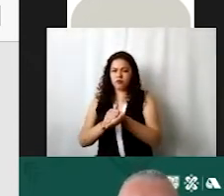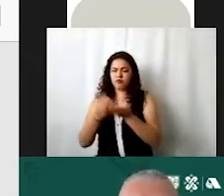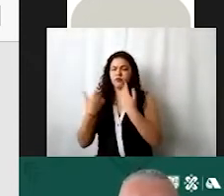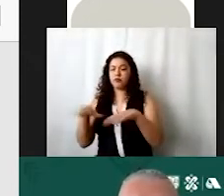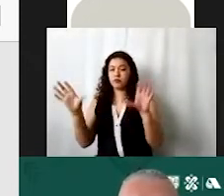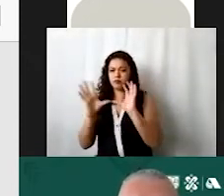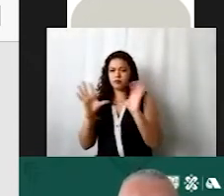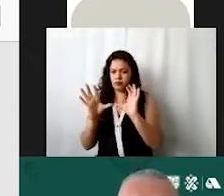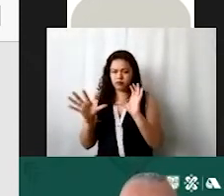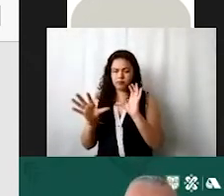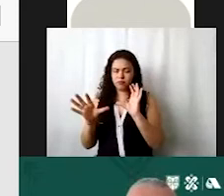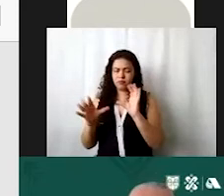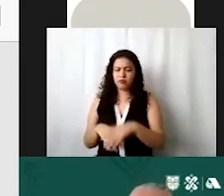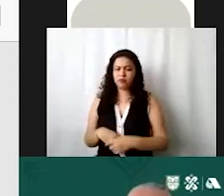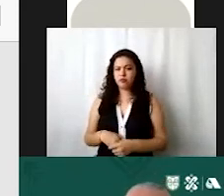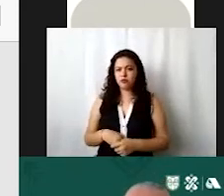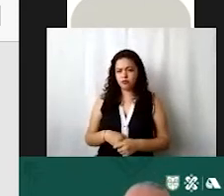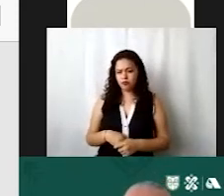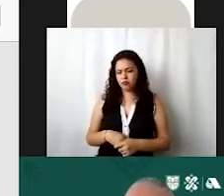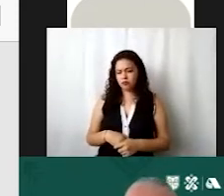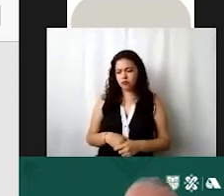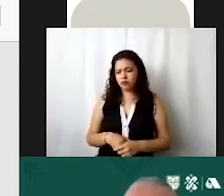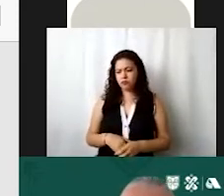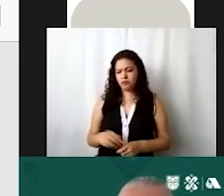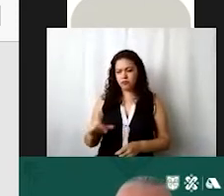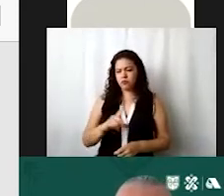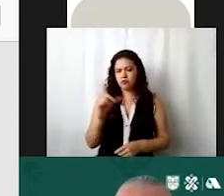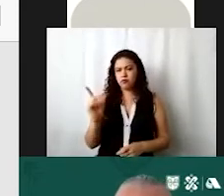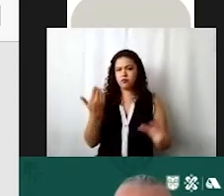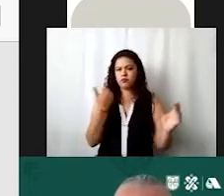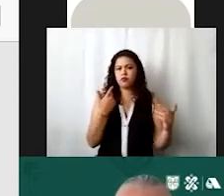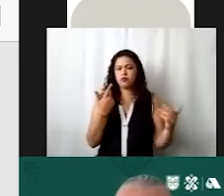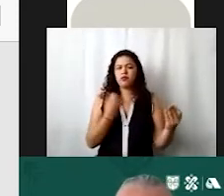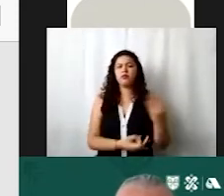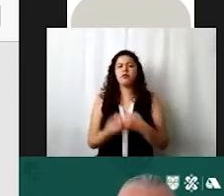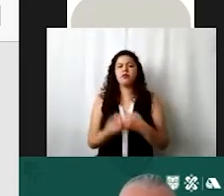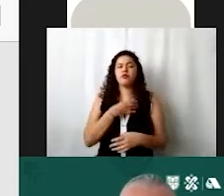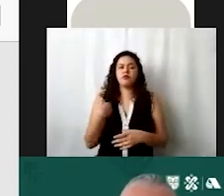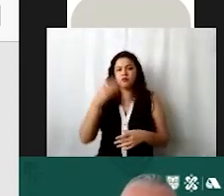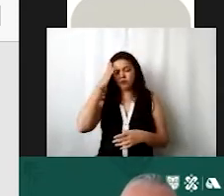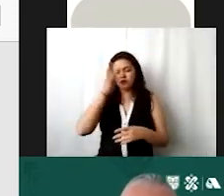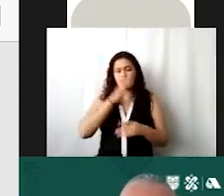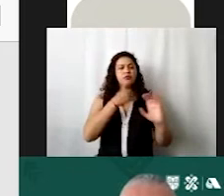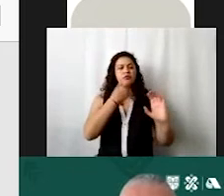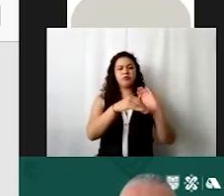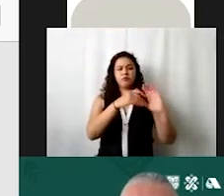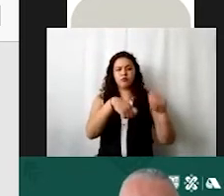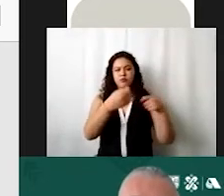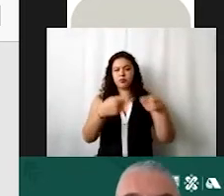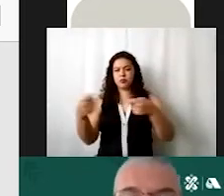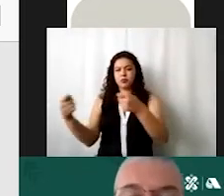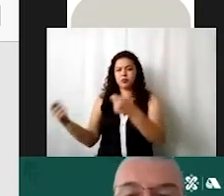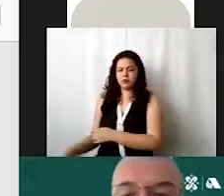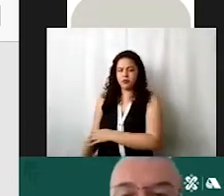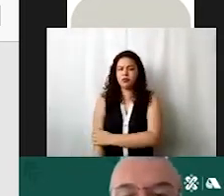y este en su momento se dará llegar a todos los miembros del patrón ¿con qué